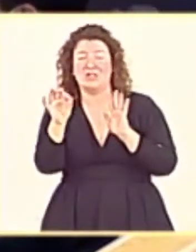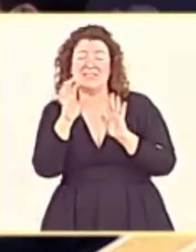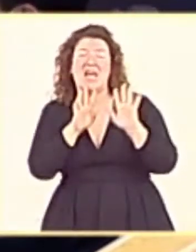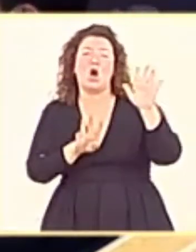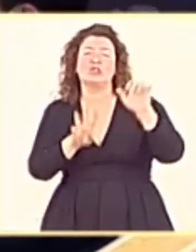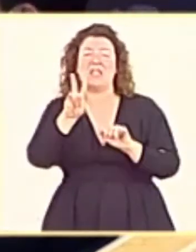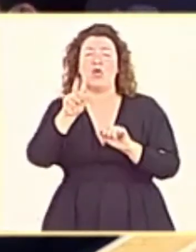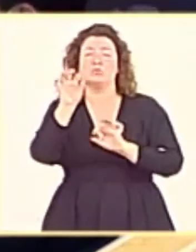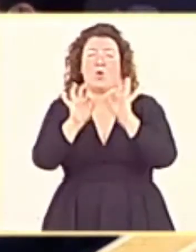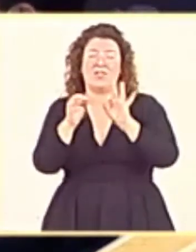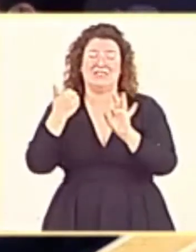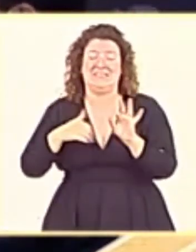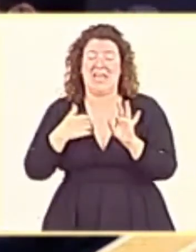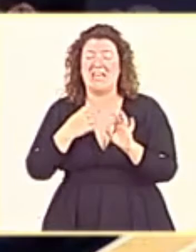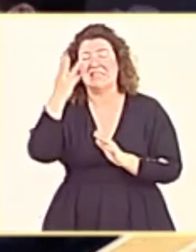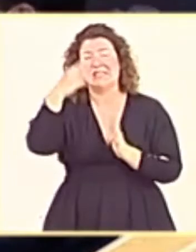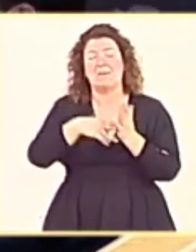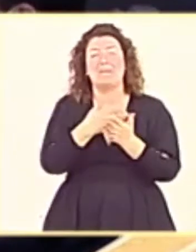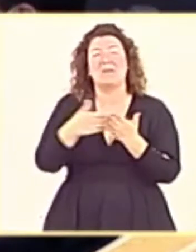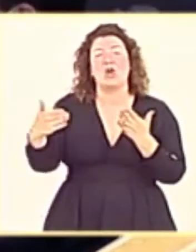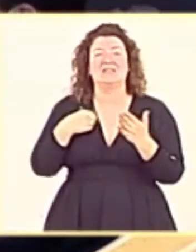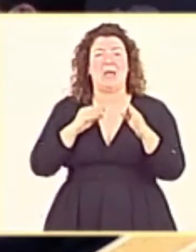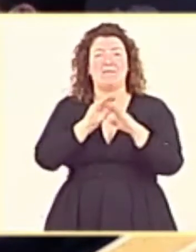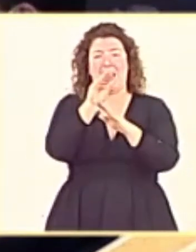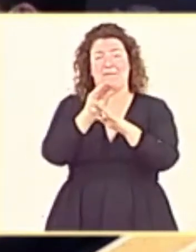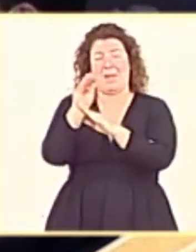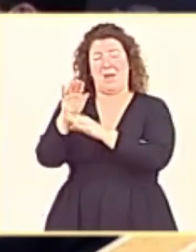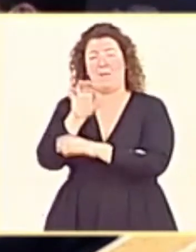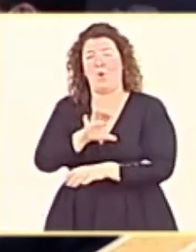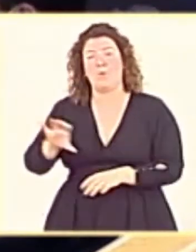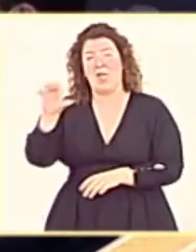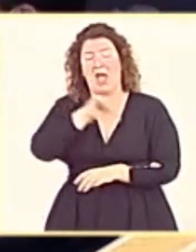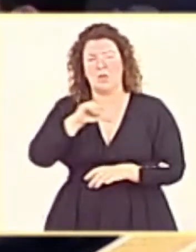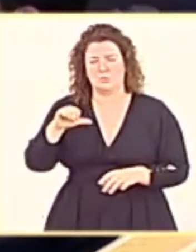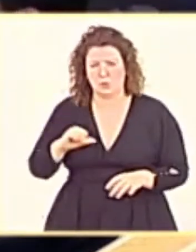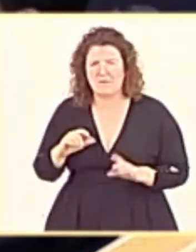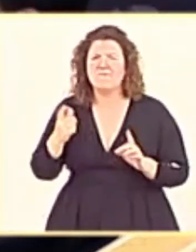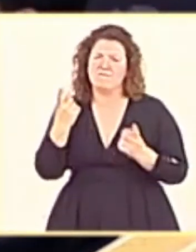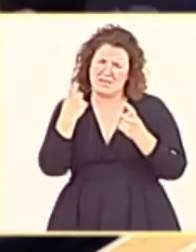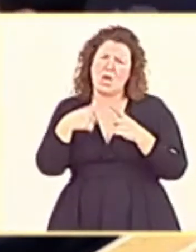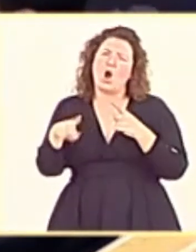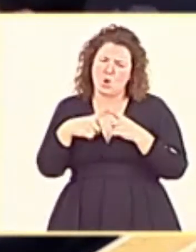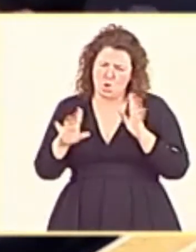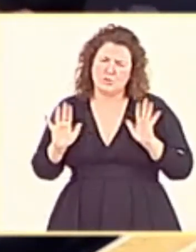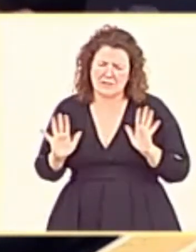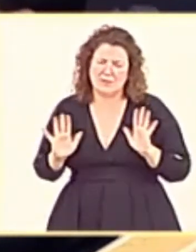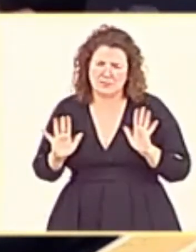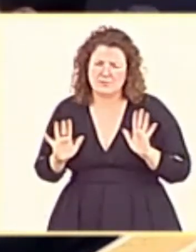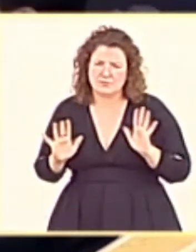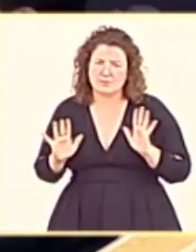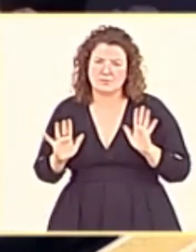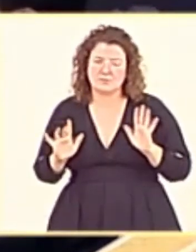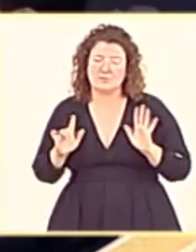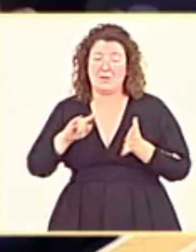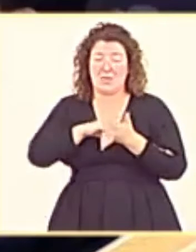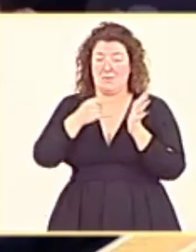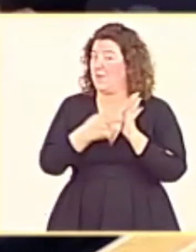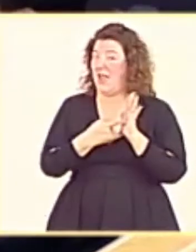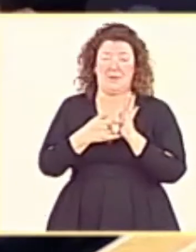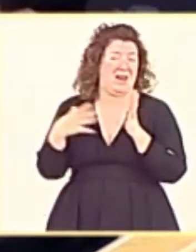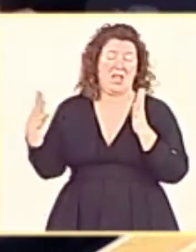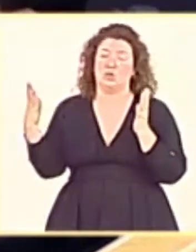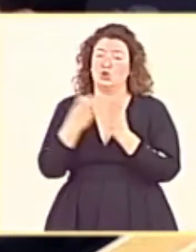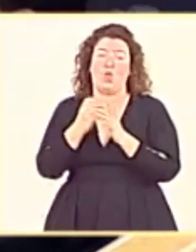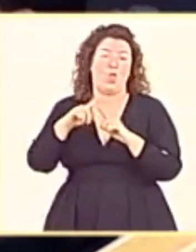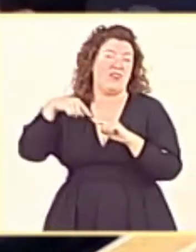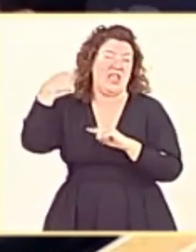recursos de más de 3.000 millones a las comunidades autónomas. Tenemos que completar con varias cosas muy importantes, no solamente para este plan, sino para